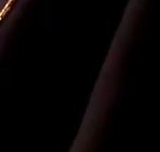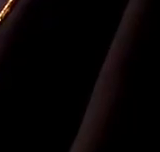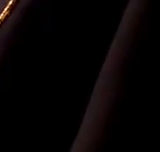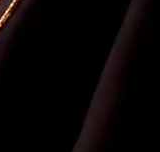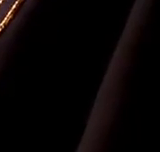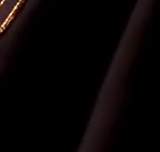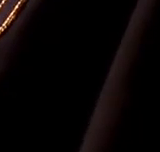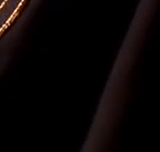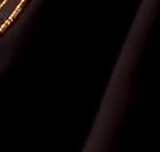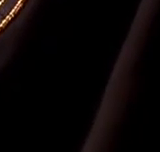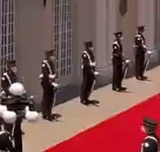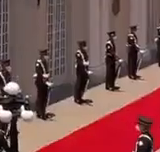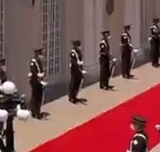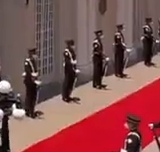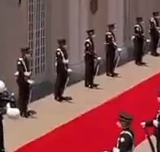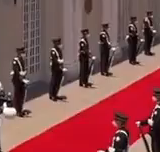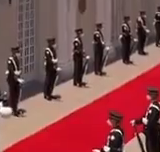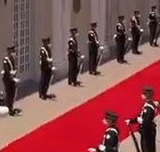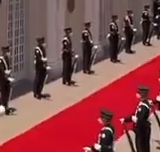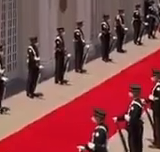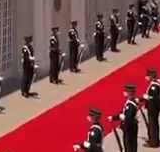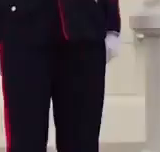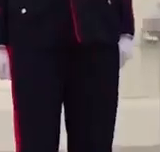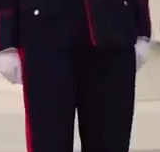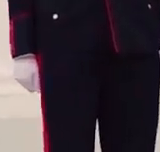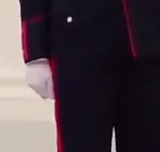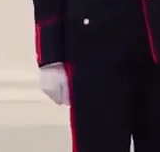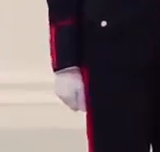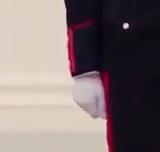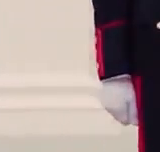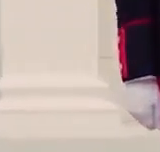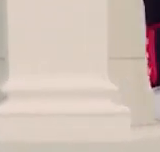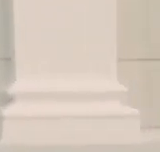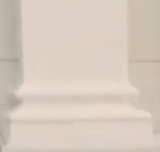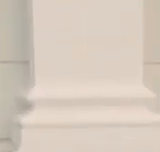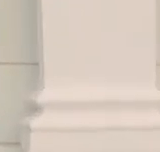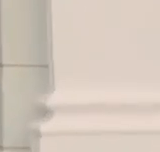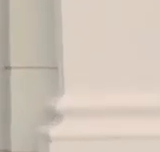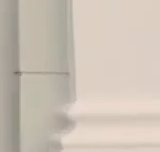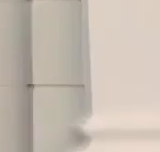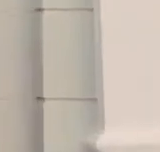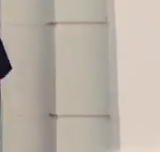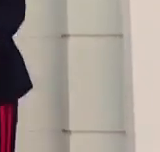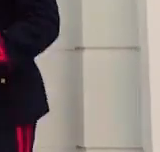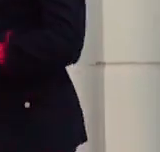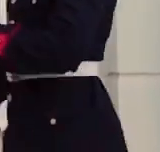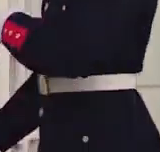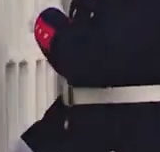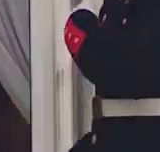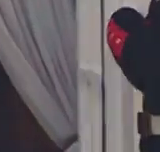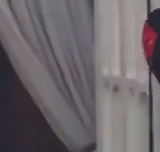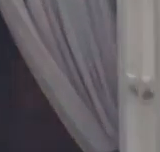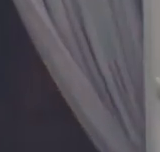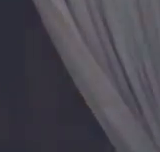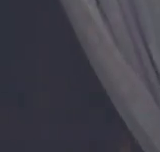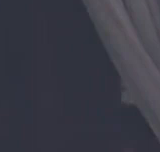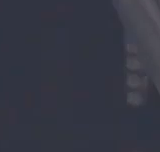A continuación se dirigirá al país Su Excelencia el Presidente de la República, Nayib Bukele.